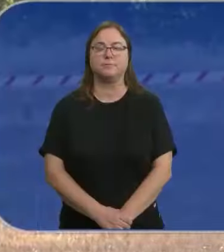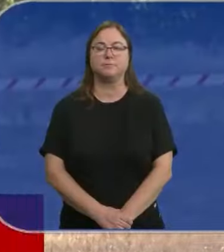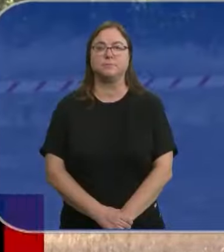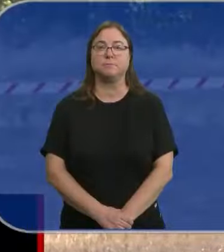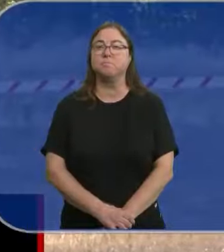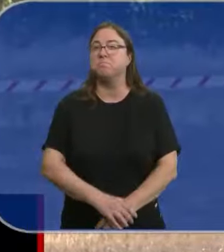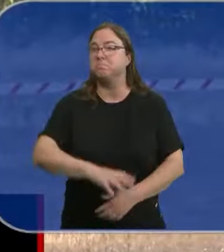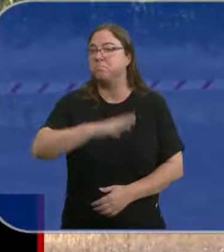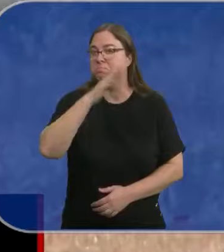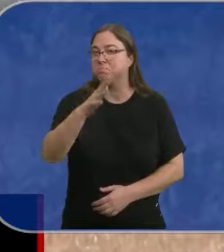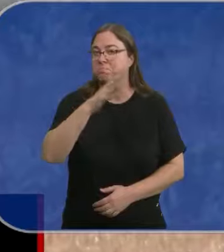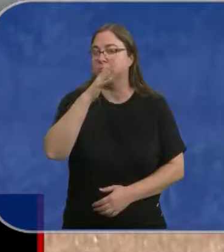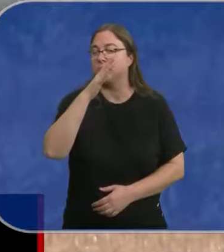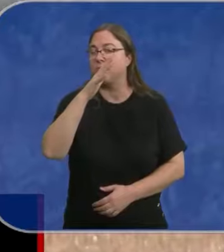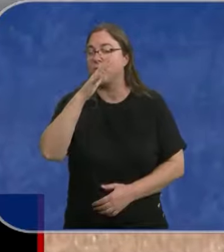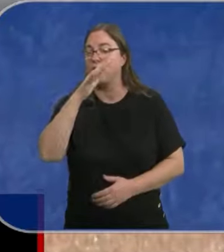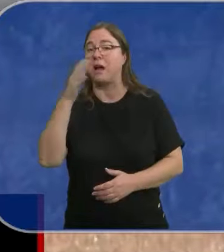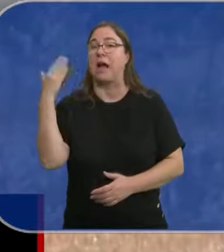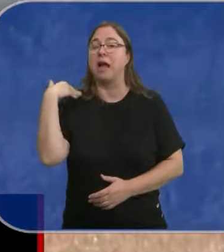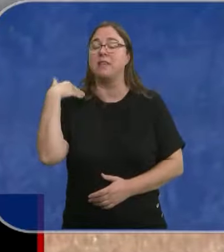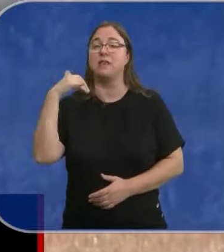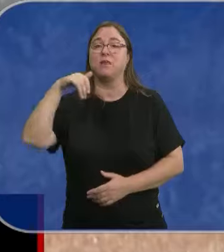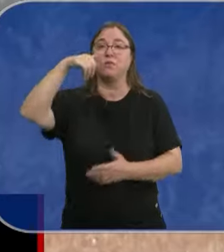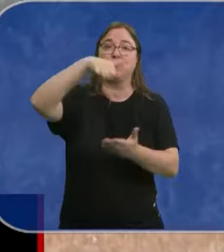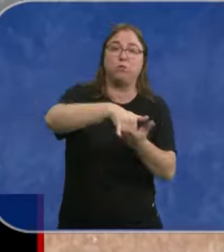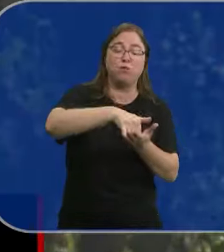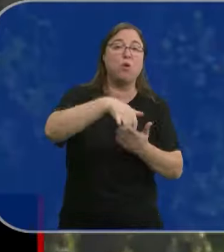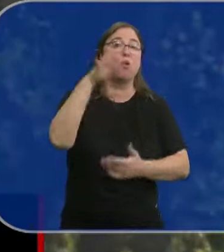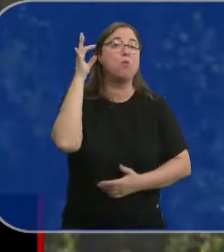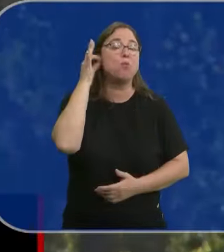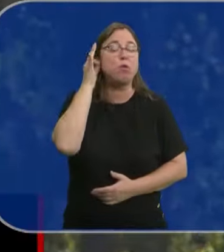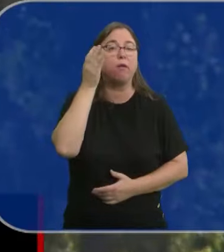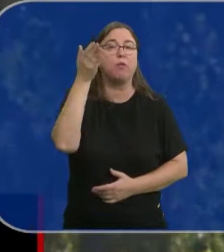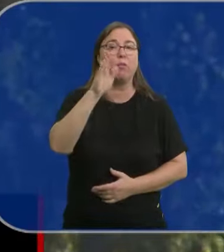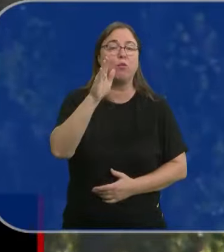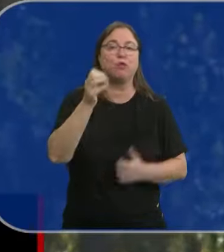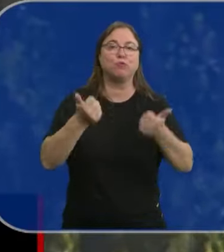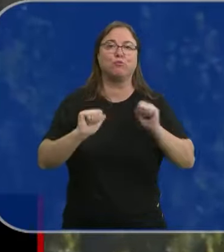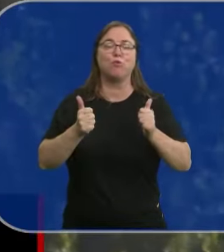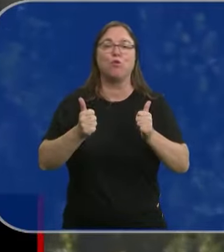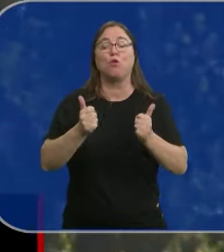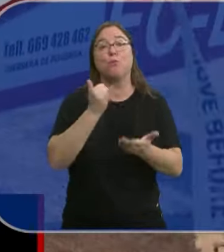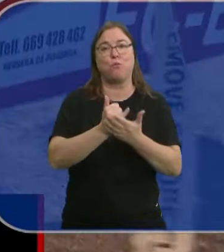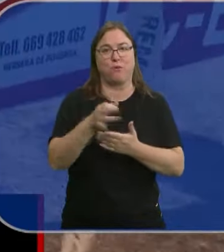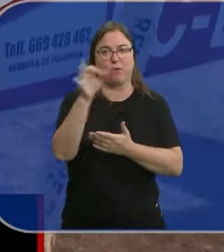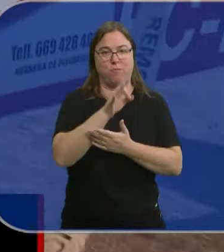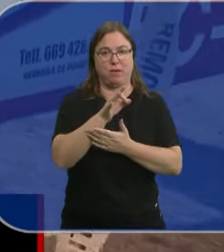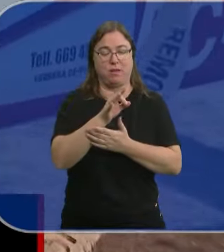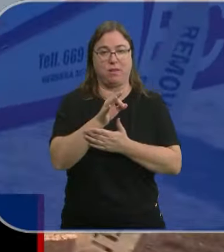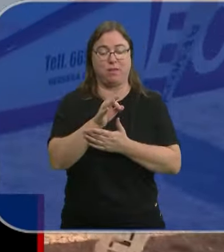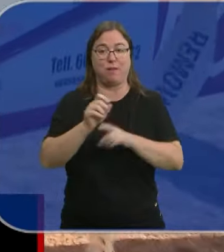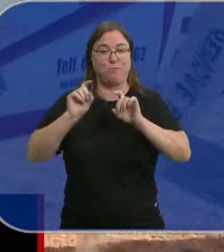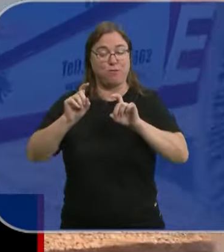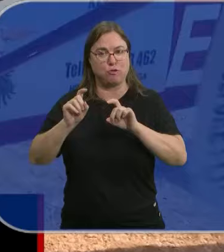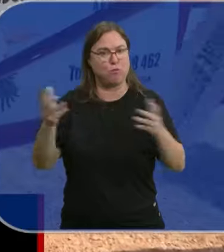¿Qué pudo ocurrir en el accidente de avioneta de ayer? Una mujer murió en un vuelo de pruebas en Palencia y el instructor está muy grave. Son aparatos